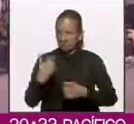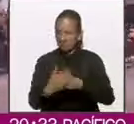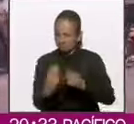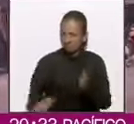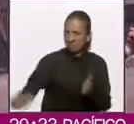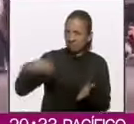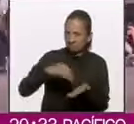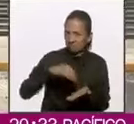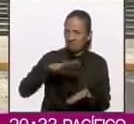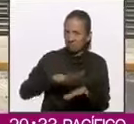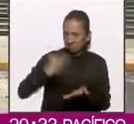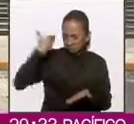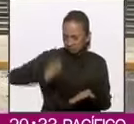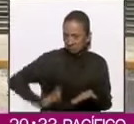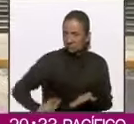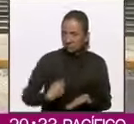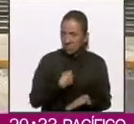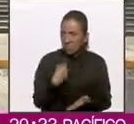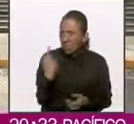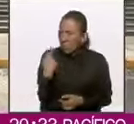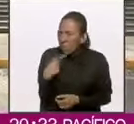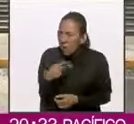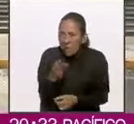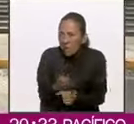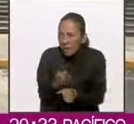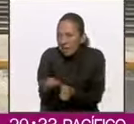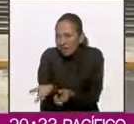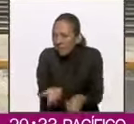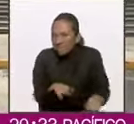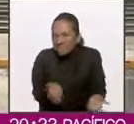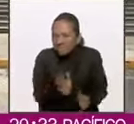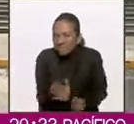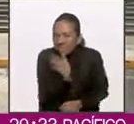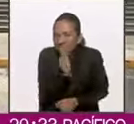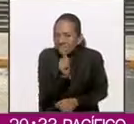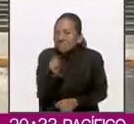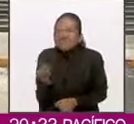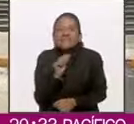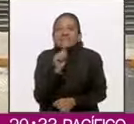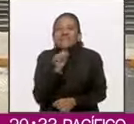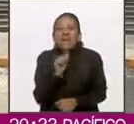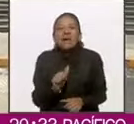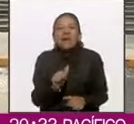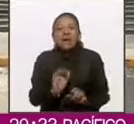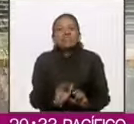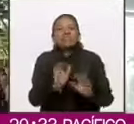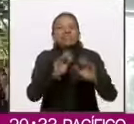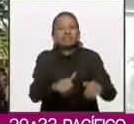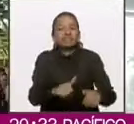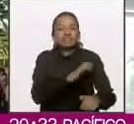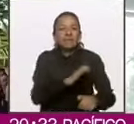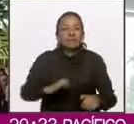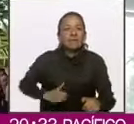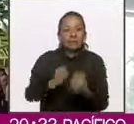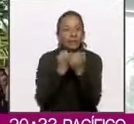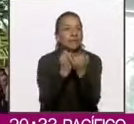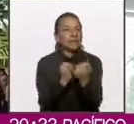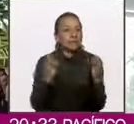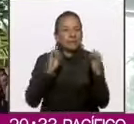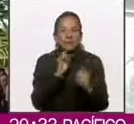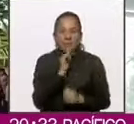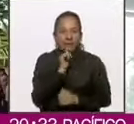cerradas. No se registró candidato independiente. En el frente